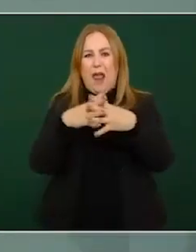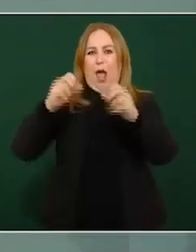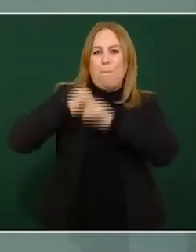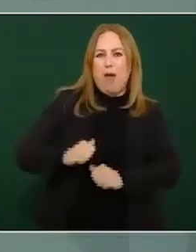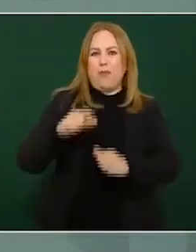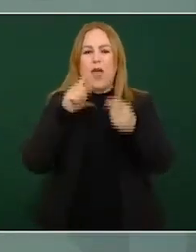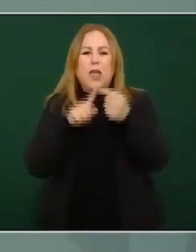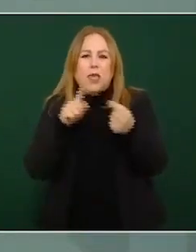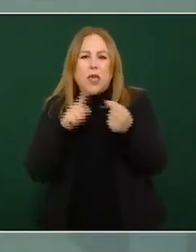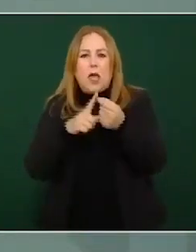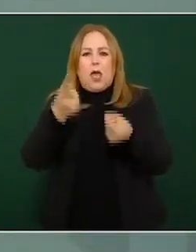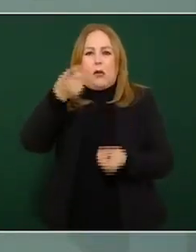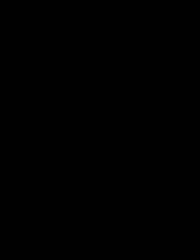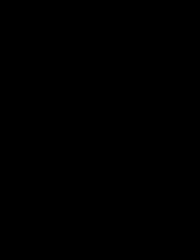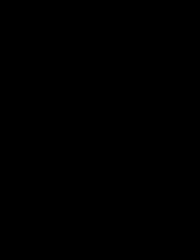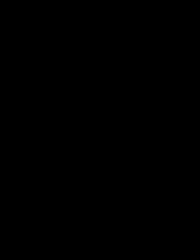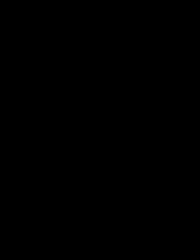lo diga, pero esta es la situación.